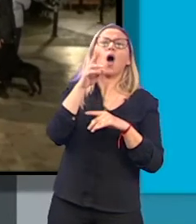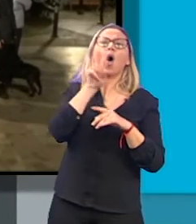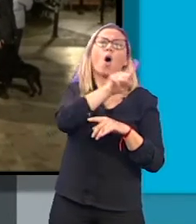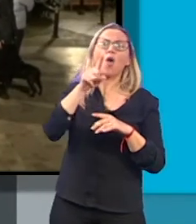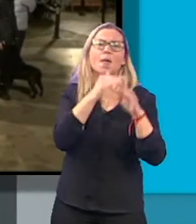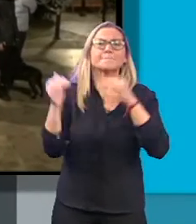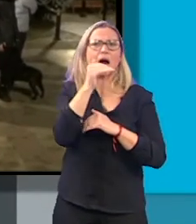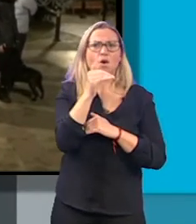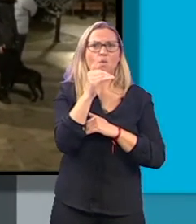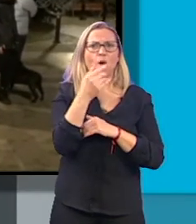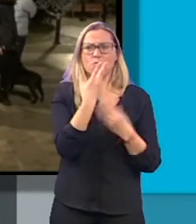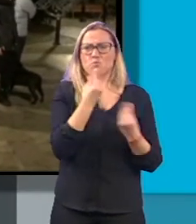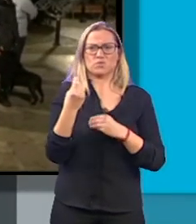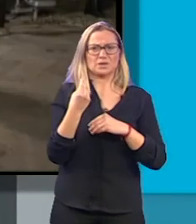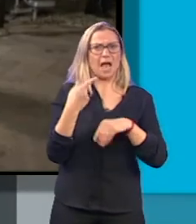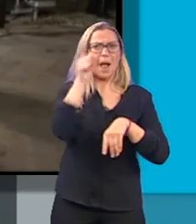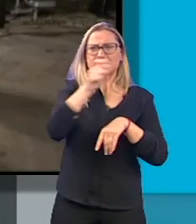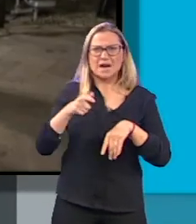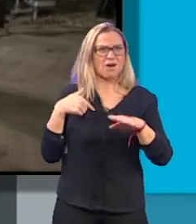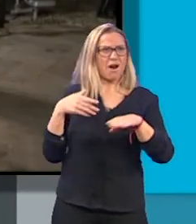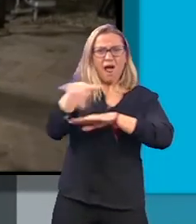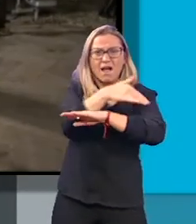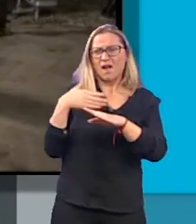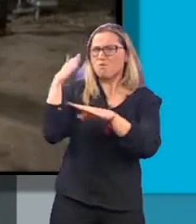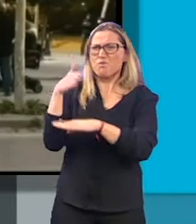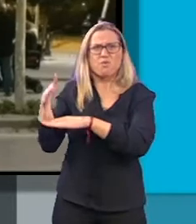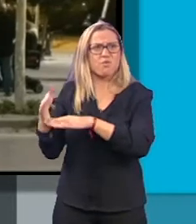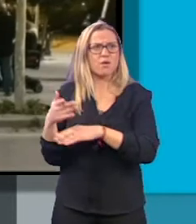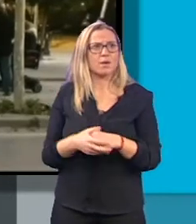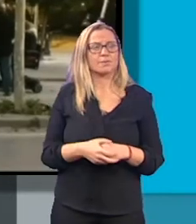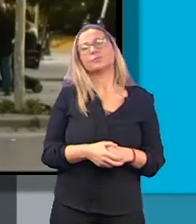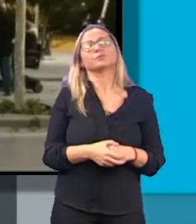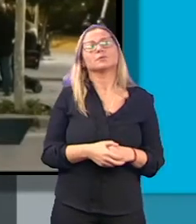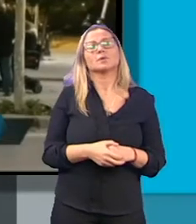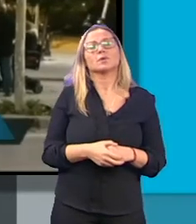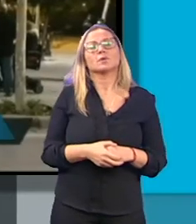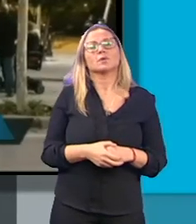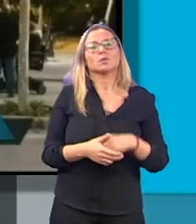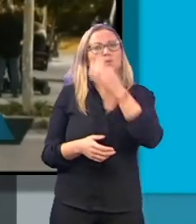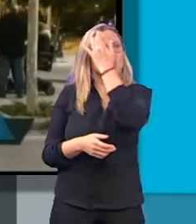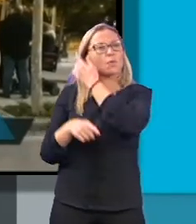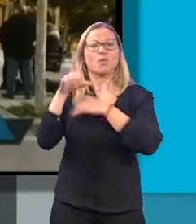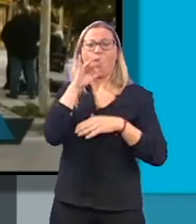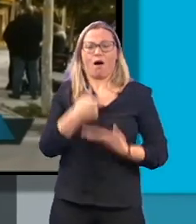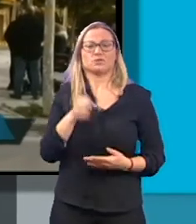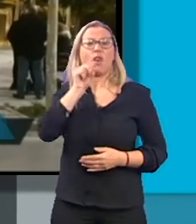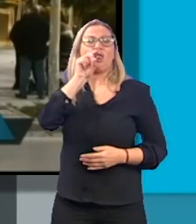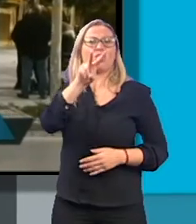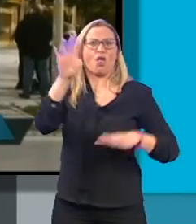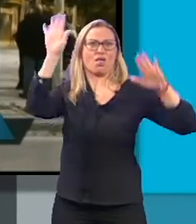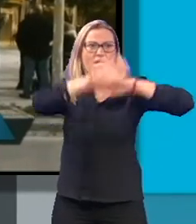muchísimos ciudadanos asustados por la intensidad de los temblores. Cuando pasa un cuarto de las 12 de la noche,